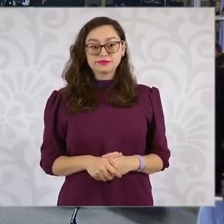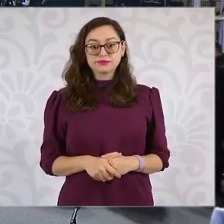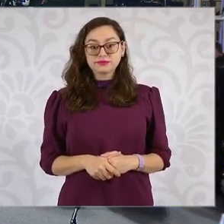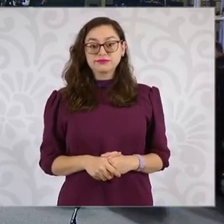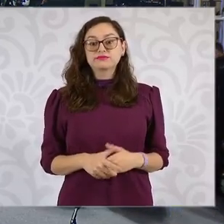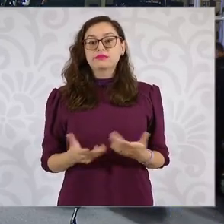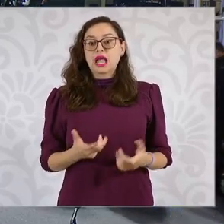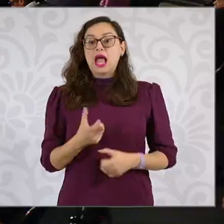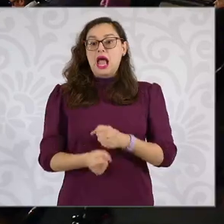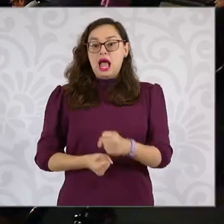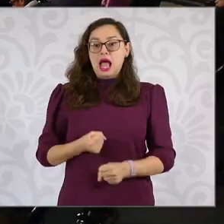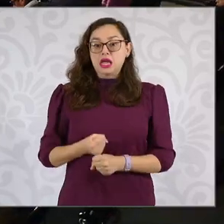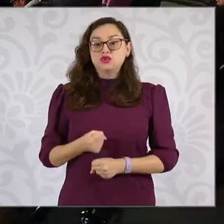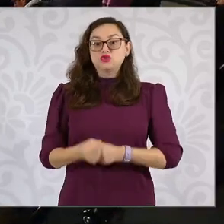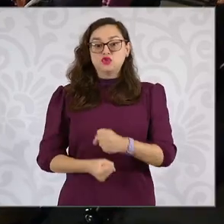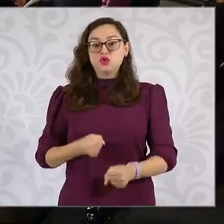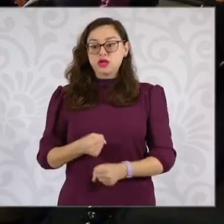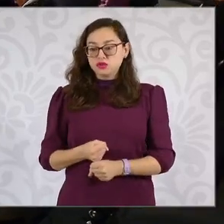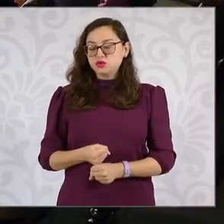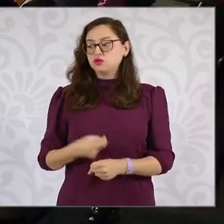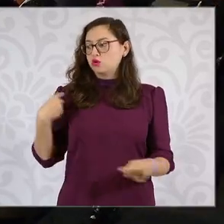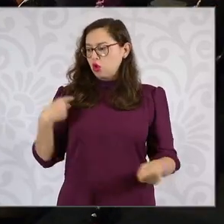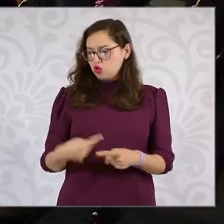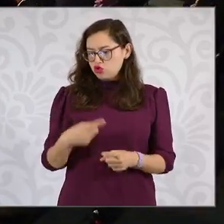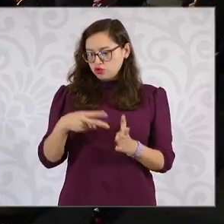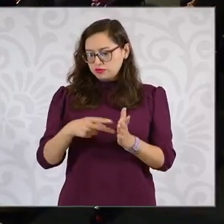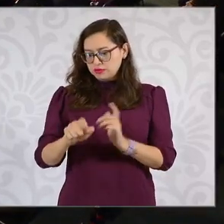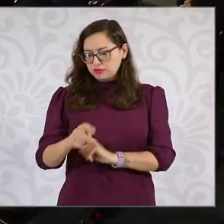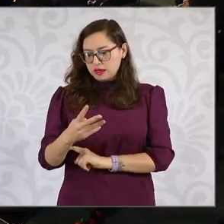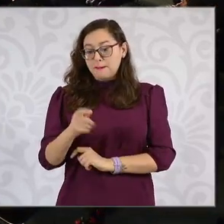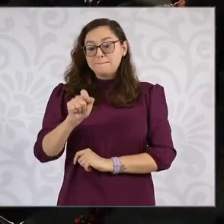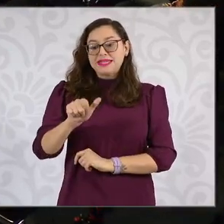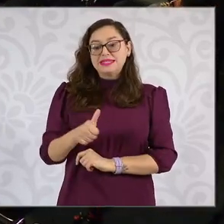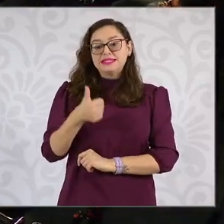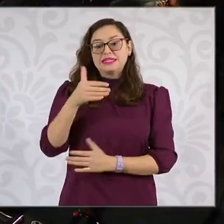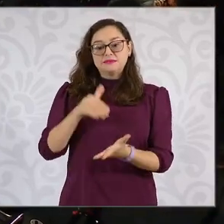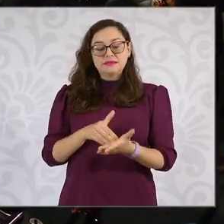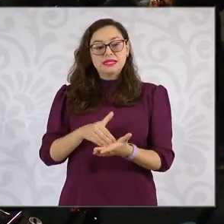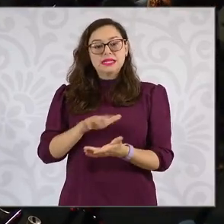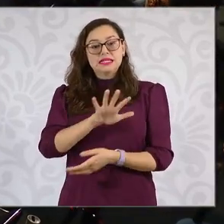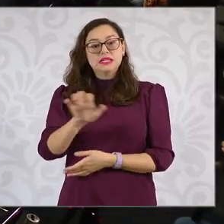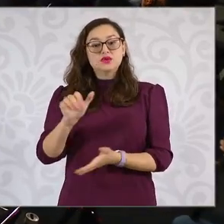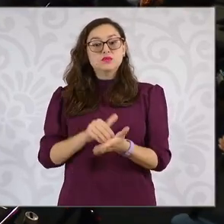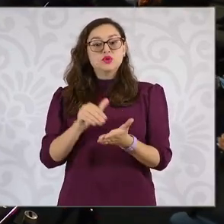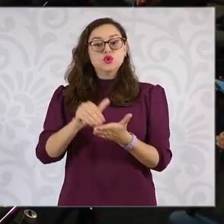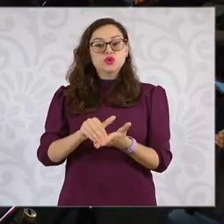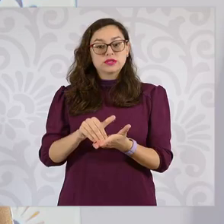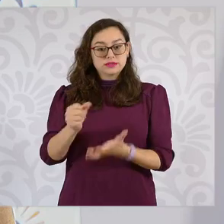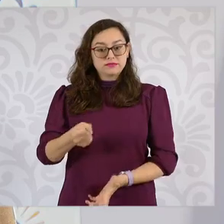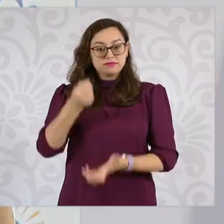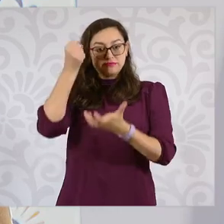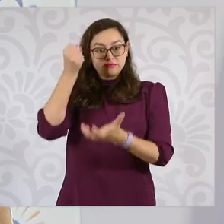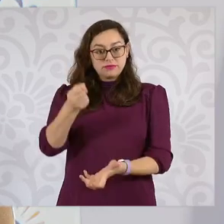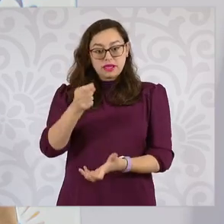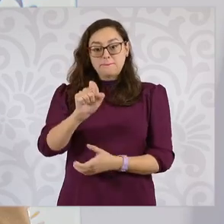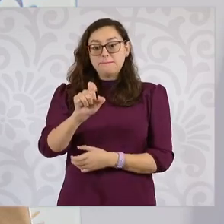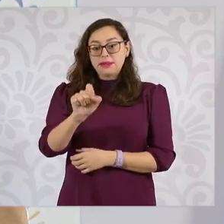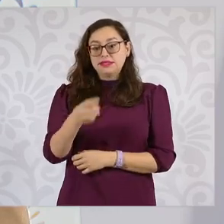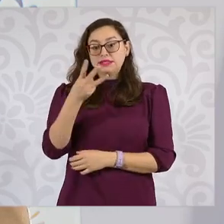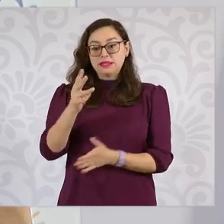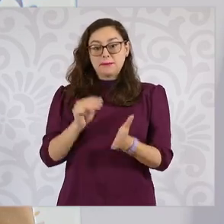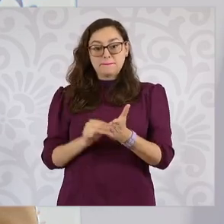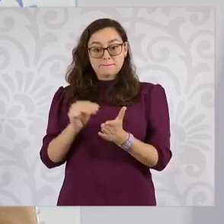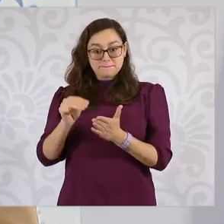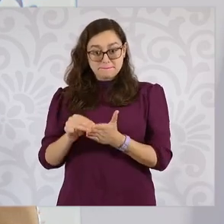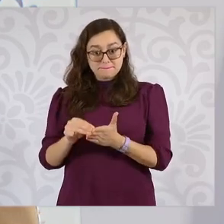Anualmente, para este 2024 tenemos 26 mil 500 millones de pesos, de los cuales 23 mil